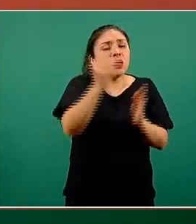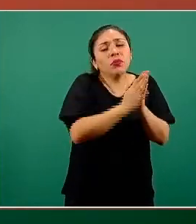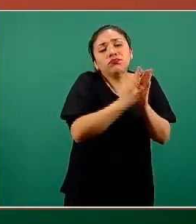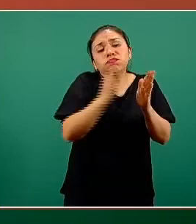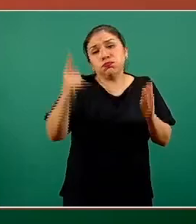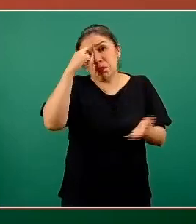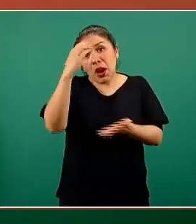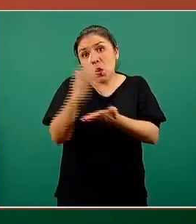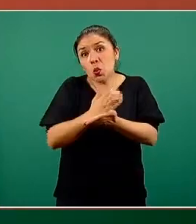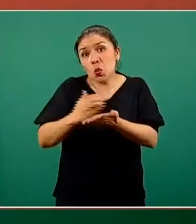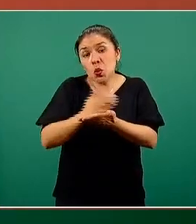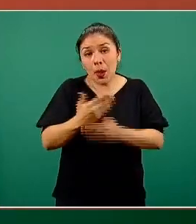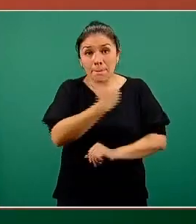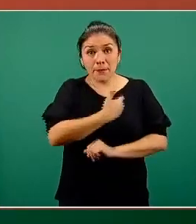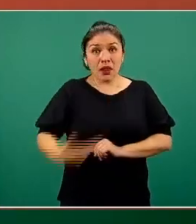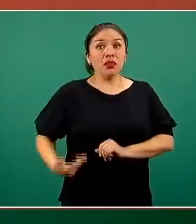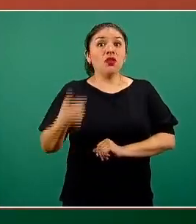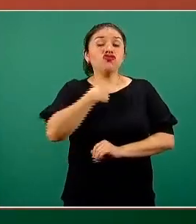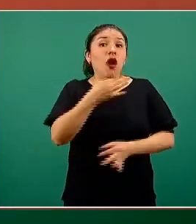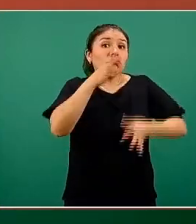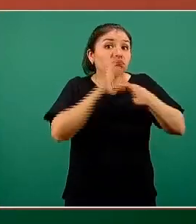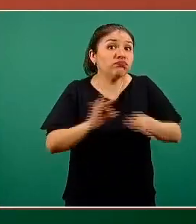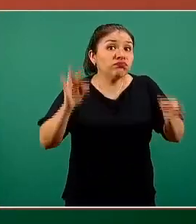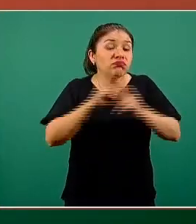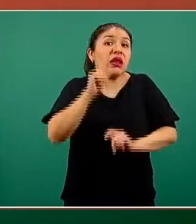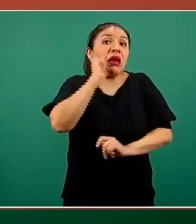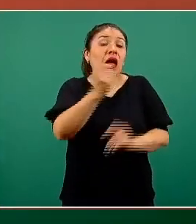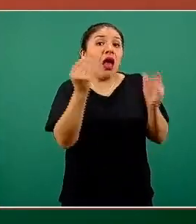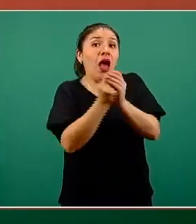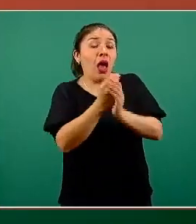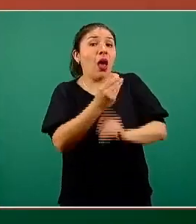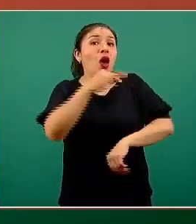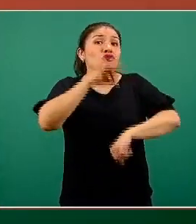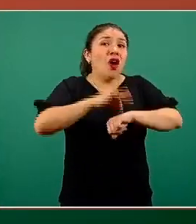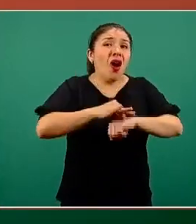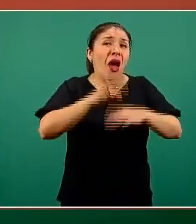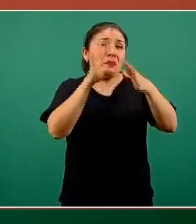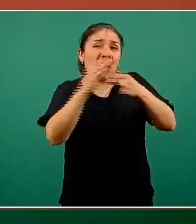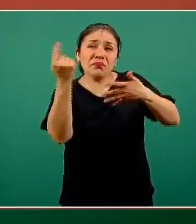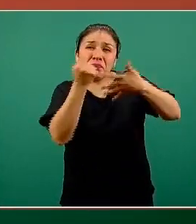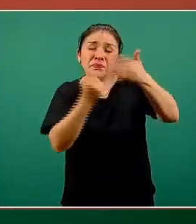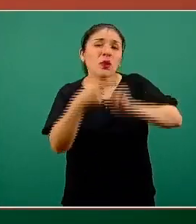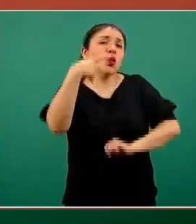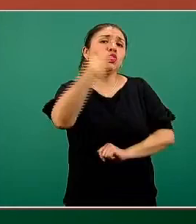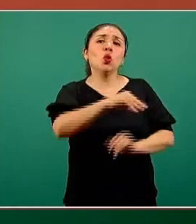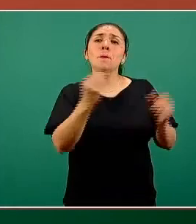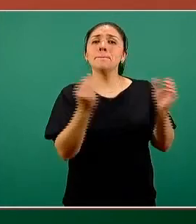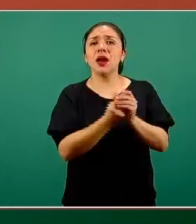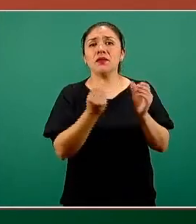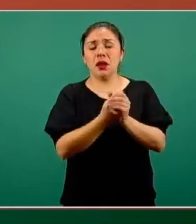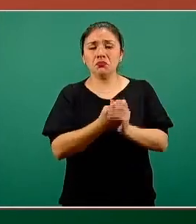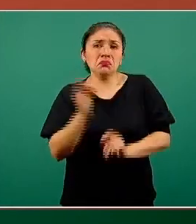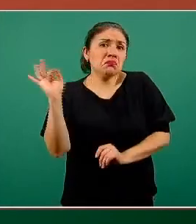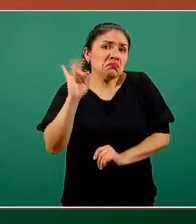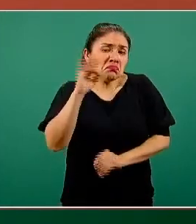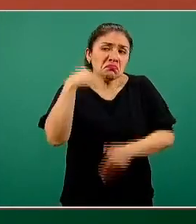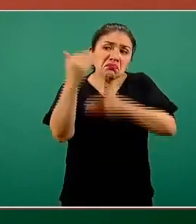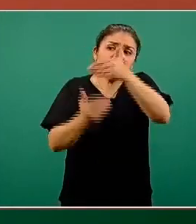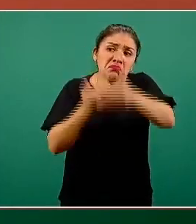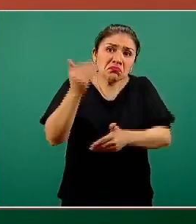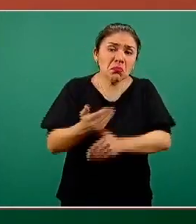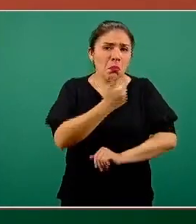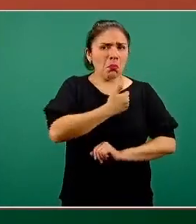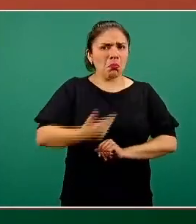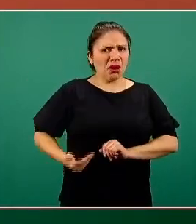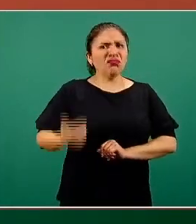del presidente, no vamos a revelar ningún dato clínico, porque esto es materia de su privacidad. Si en un momento dado el presidente